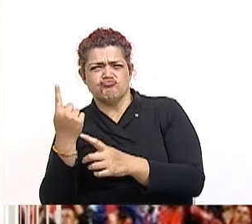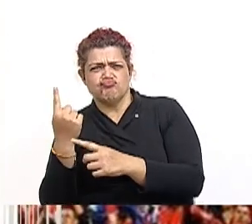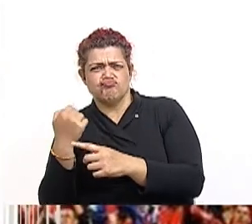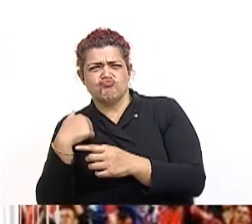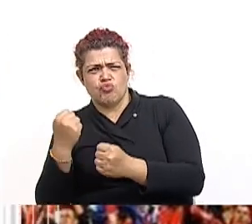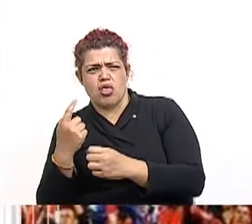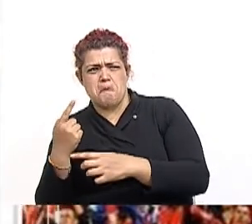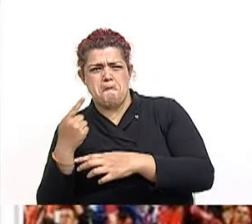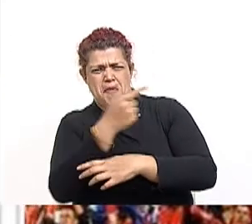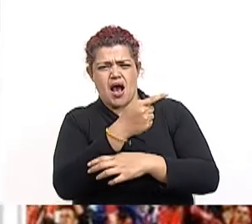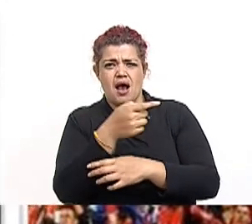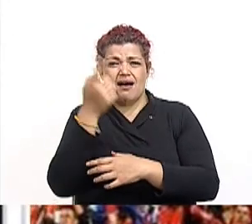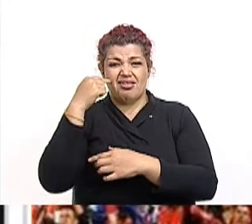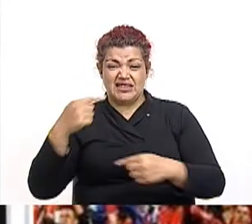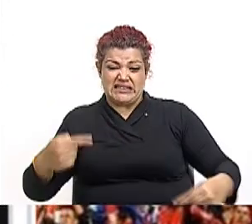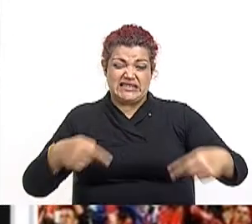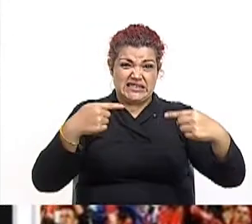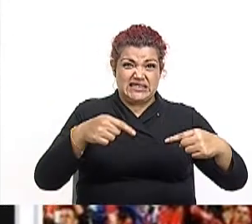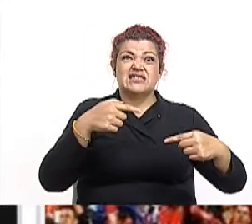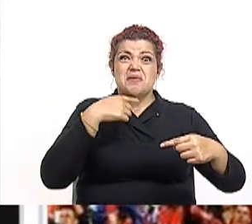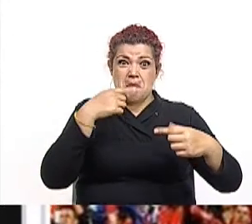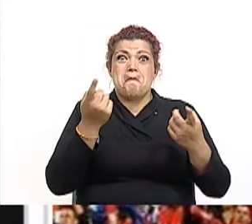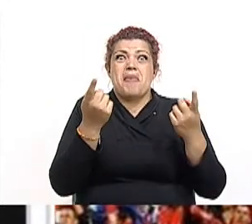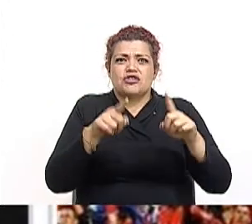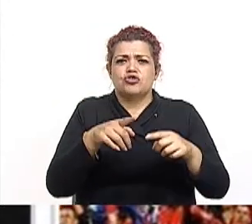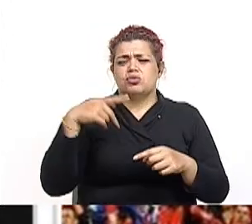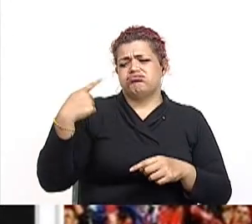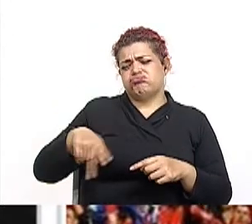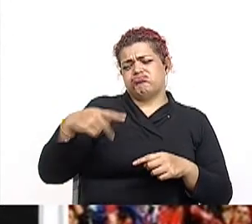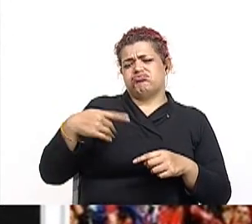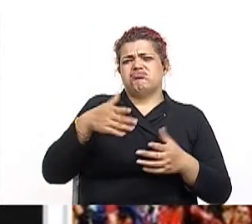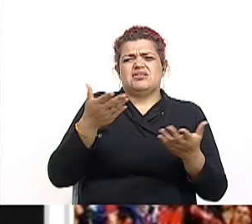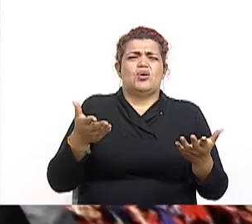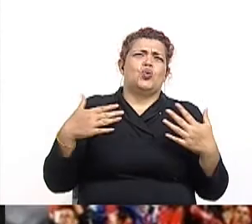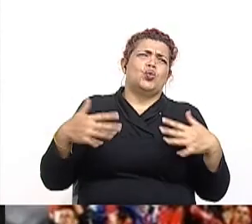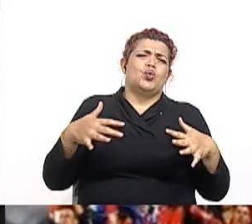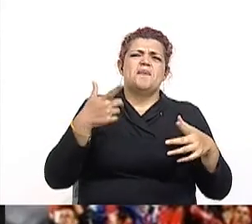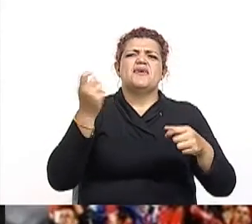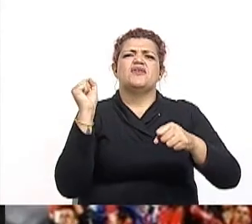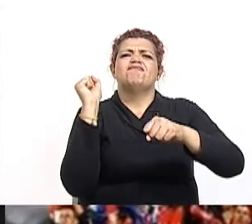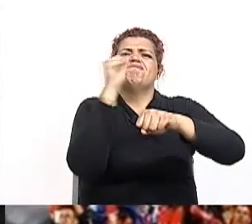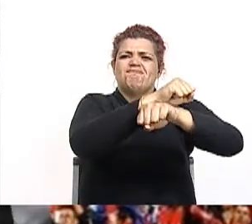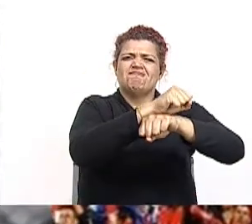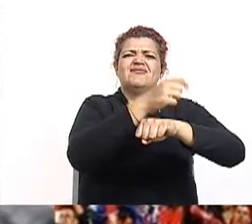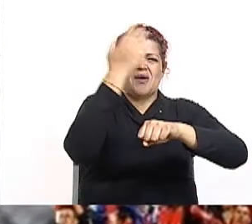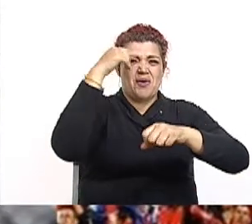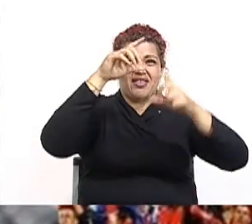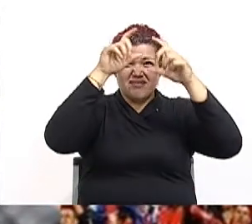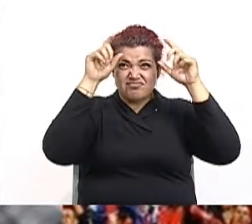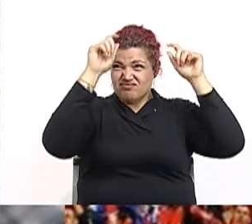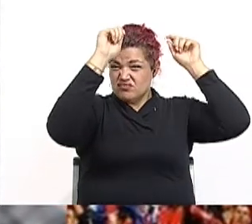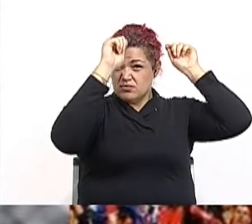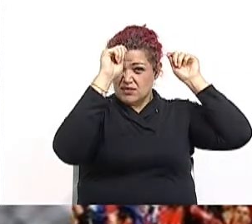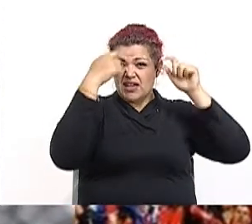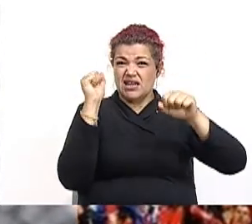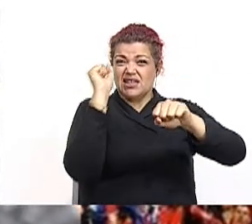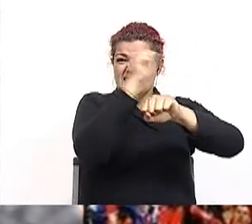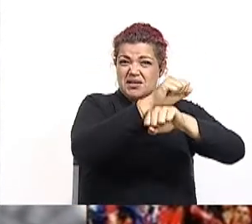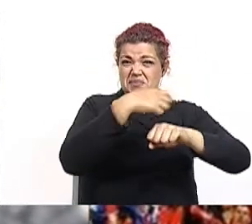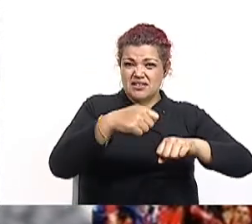realmente dramáticos, como el golpe de estado de Alfredo González Flores en 1917 y la huelga bananera de